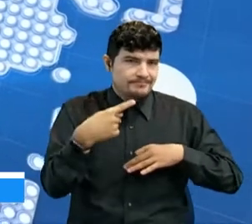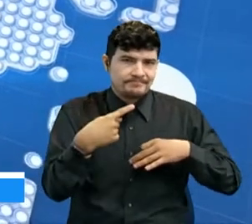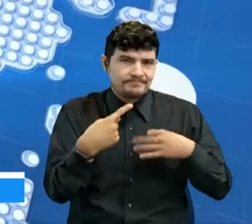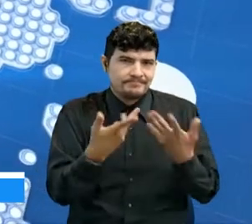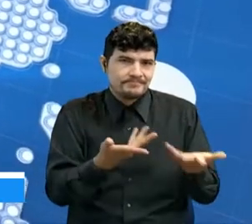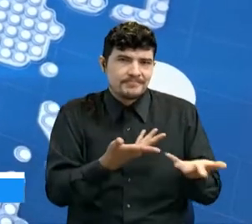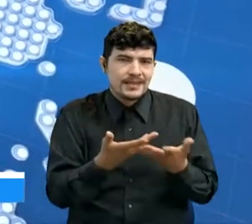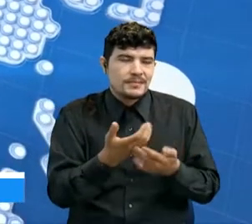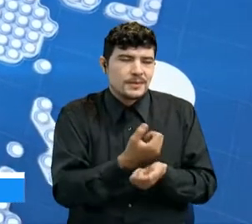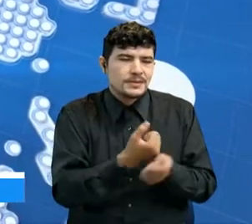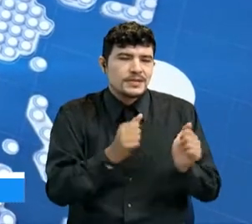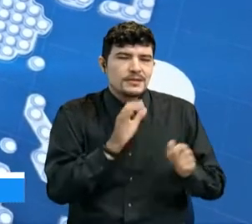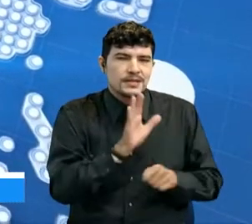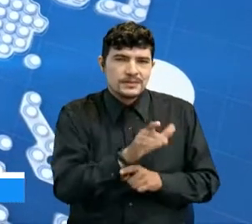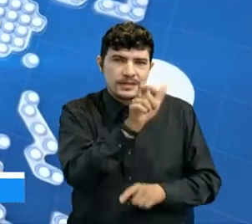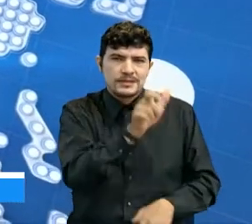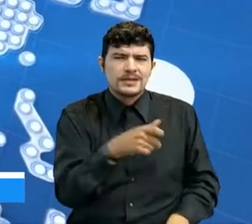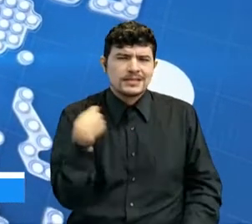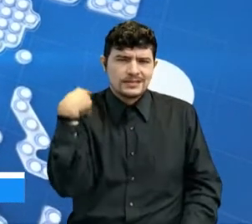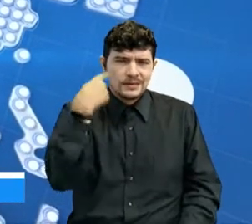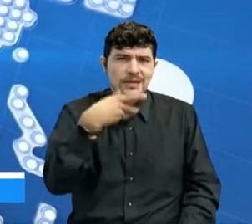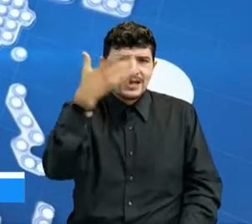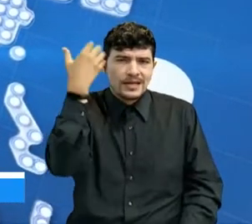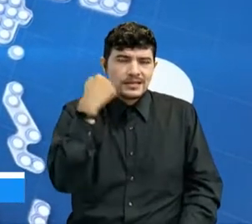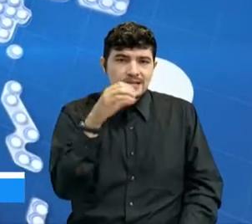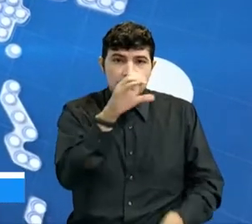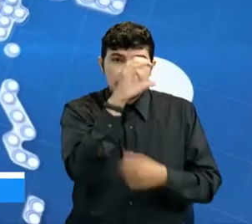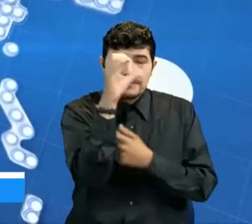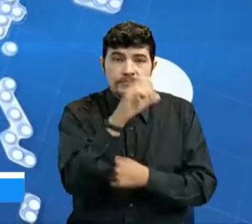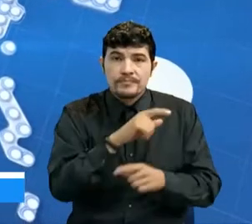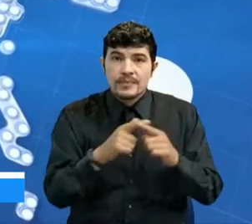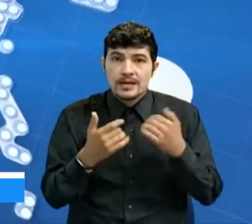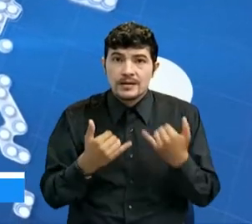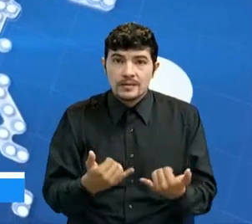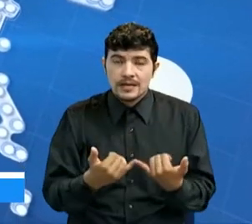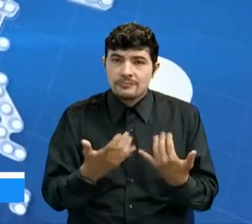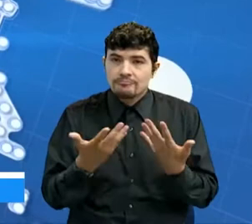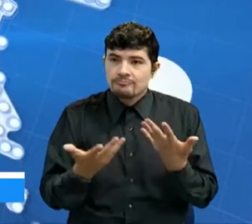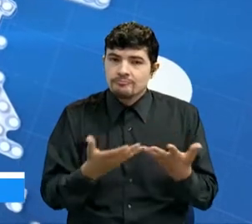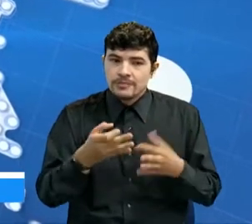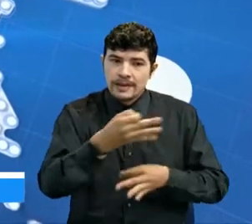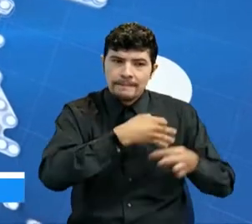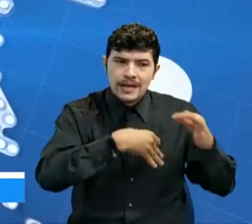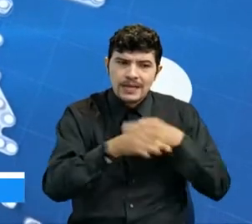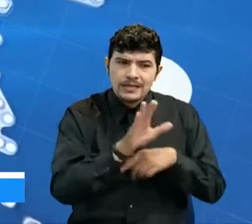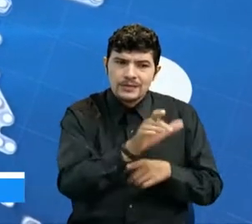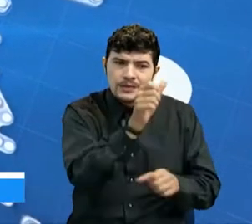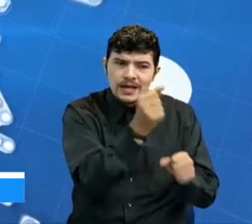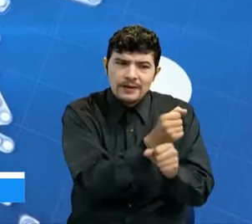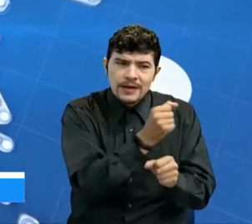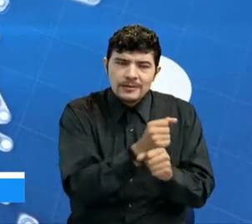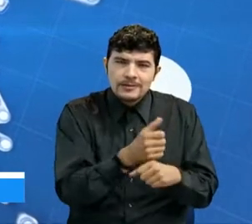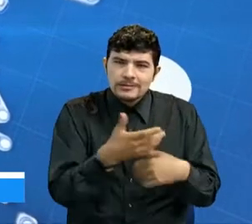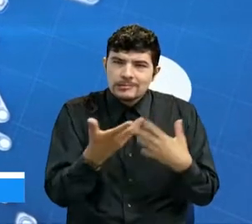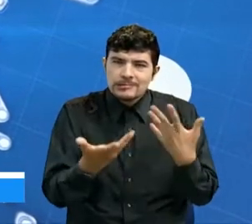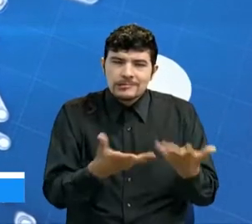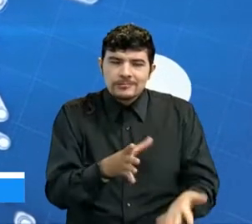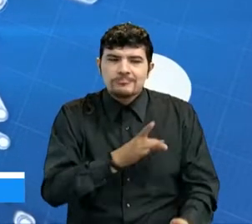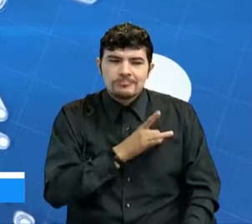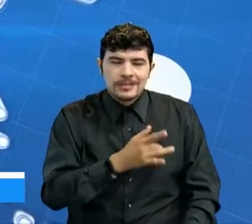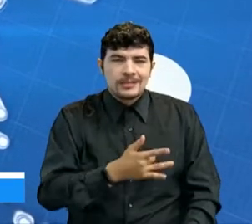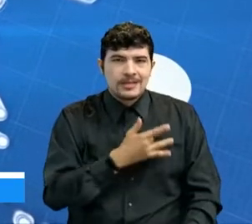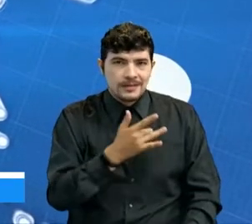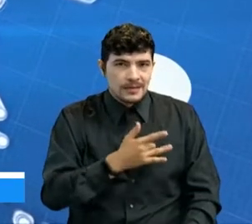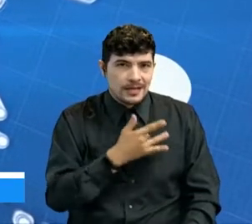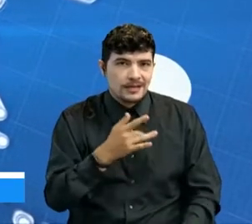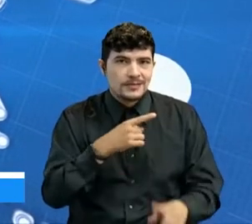importante de la dignidad, pues lo hace uno con sentimientos encontrados, ¿no? Por la situación y lo que